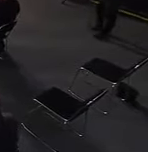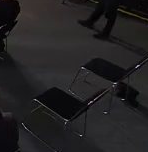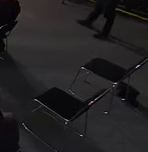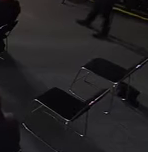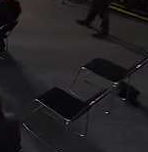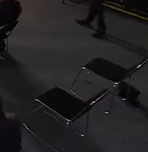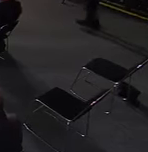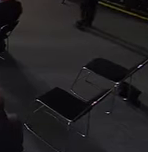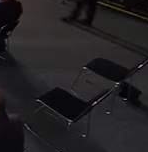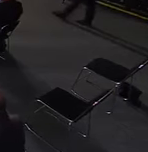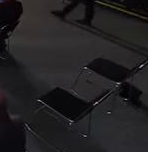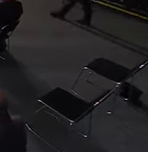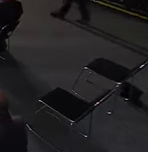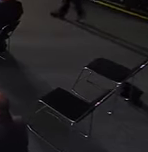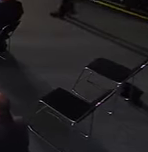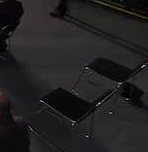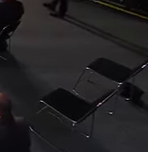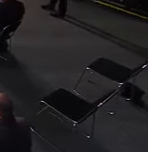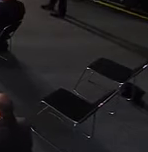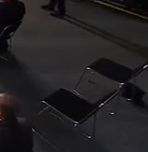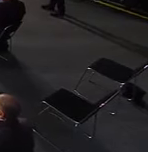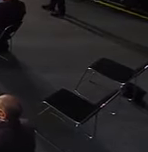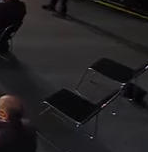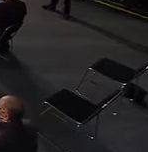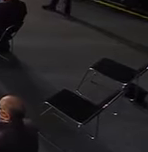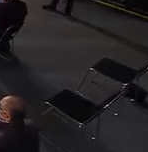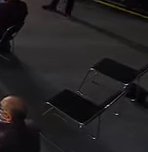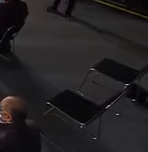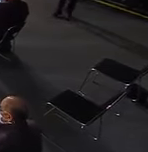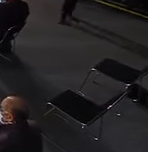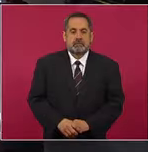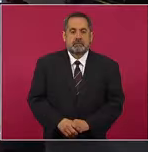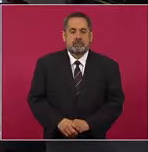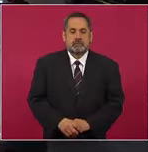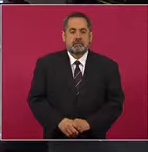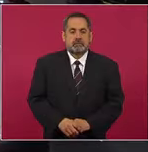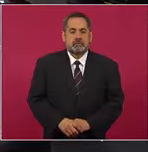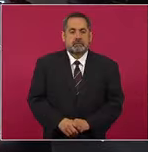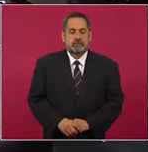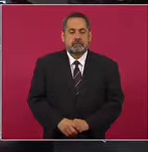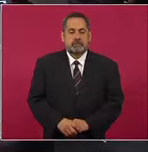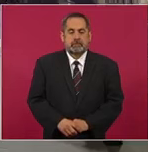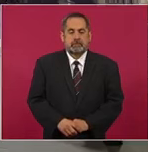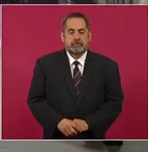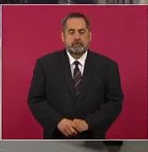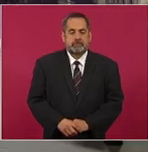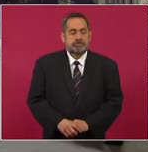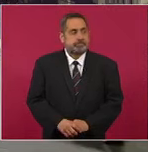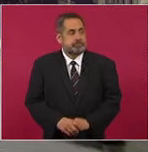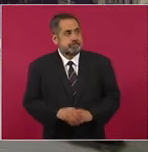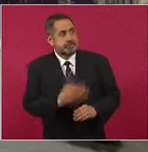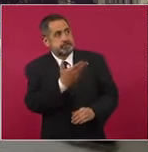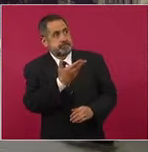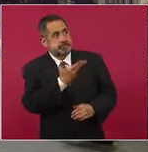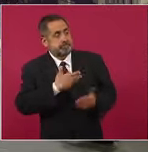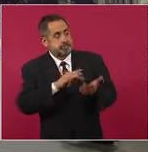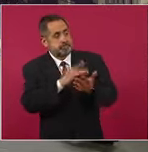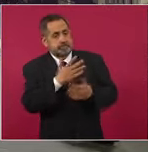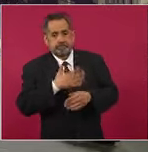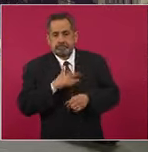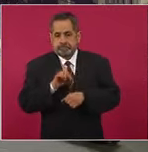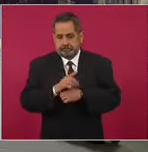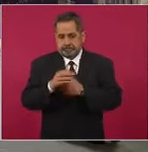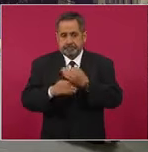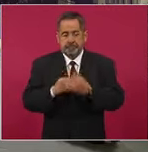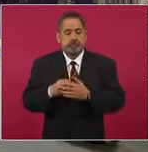Y tú después, nomás se acuerdan y tú. ¿Se acuerdan quién va? Gracias, presidente. Buenos días, buen día a todos.